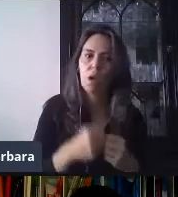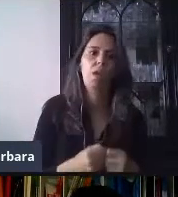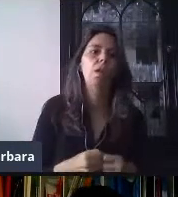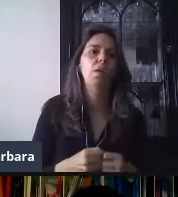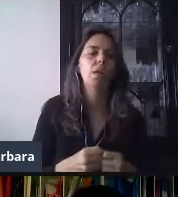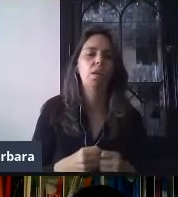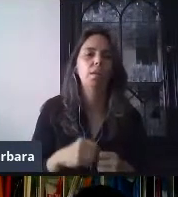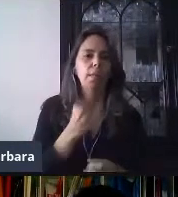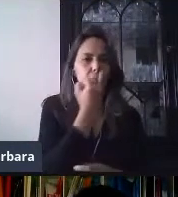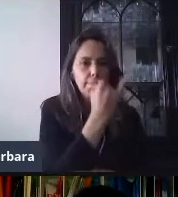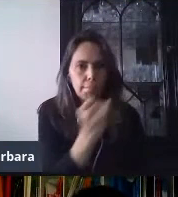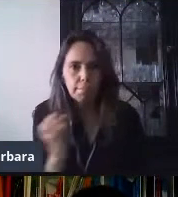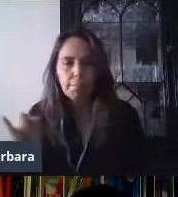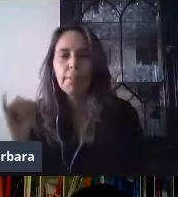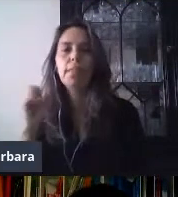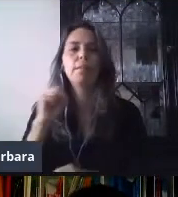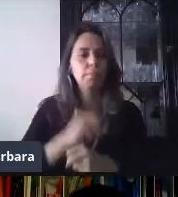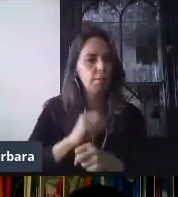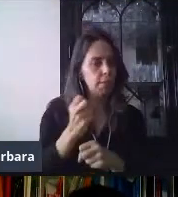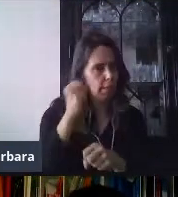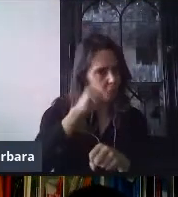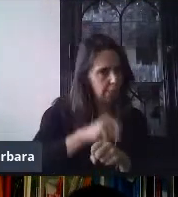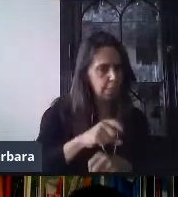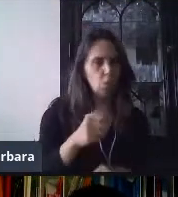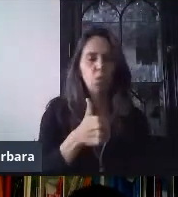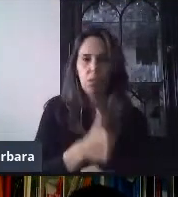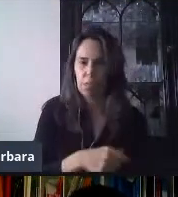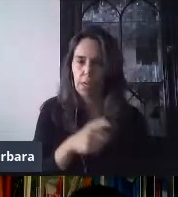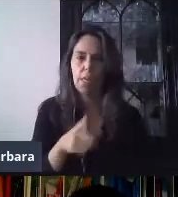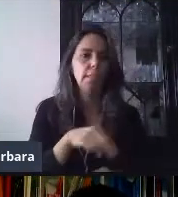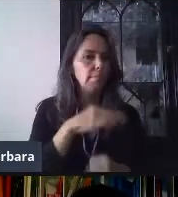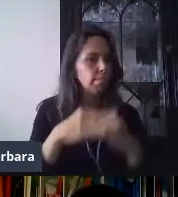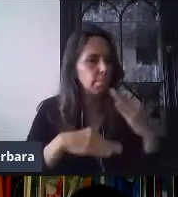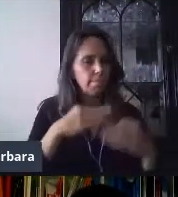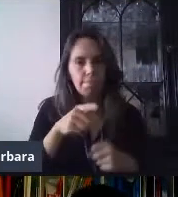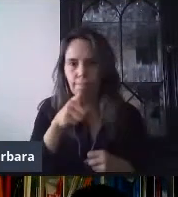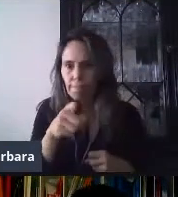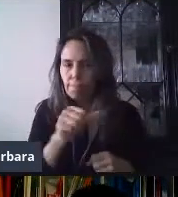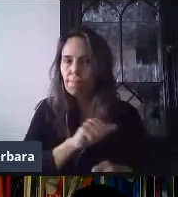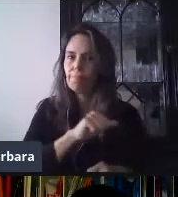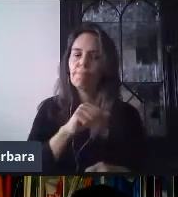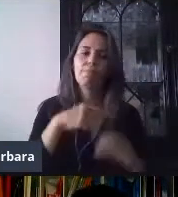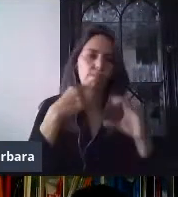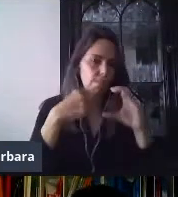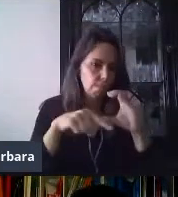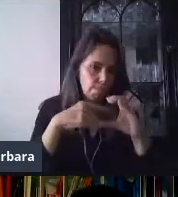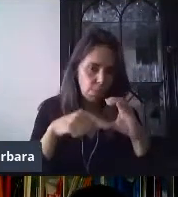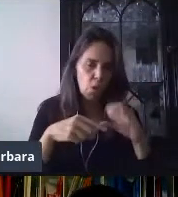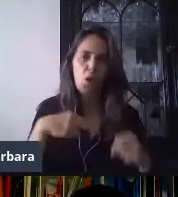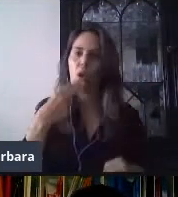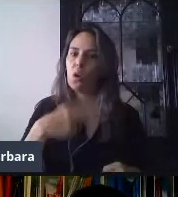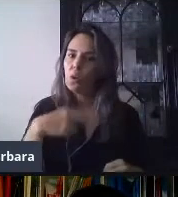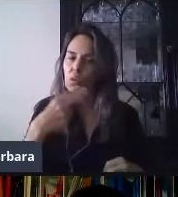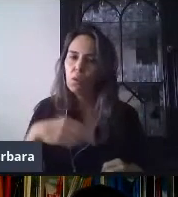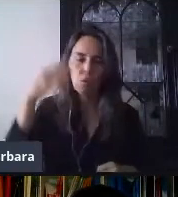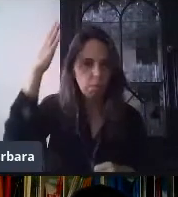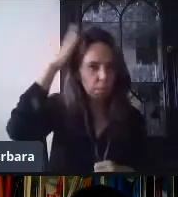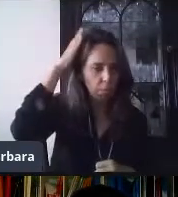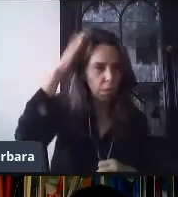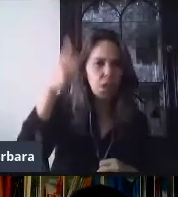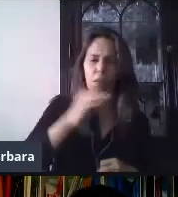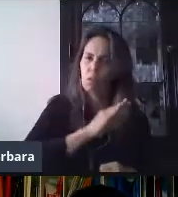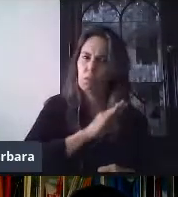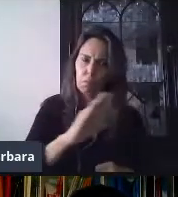primaria, secundaria o especial, ahí de su lado derecho van a aparecer los nombres de las personas con quienes ustedes pueden